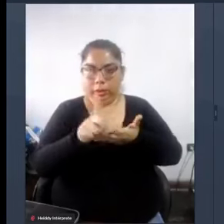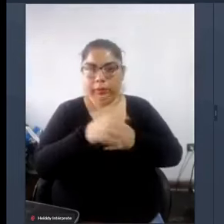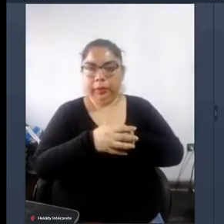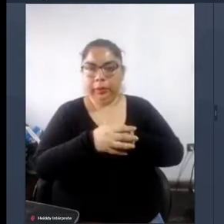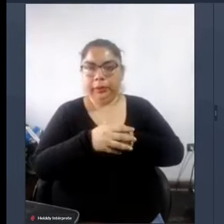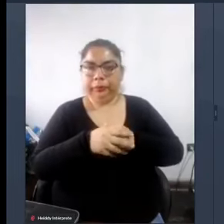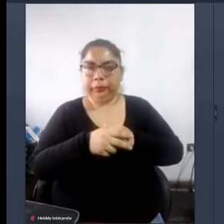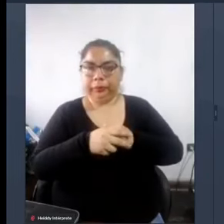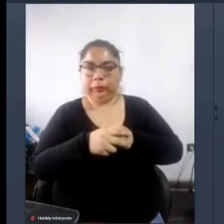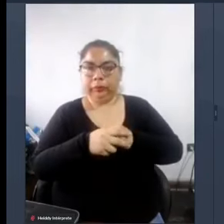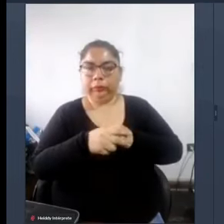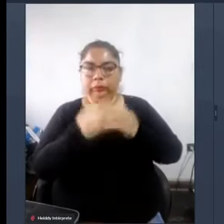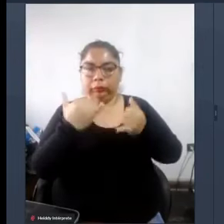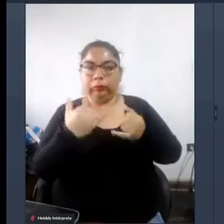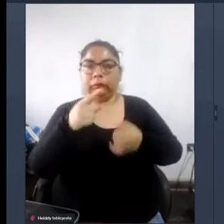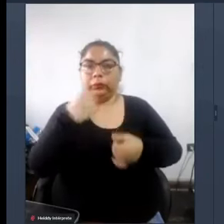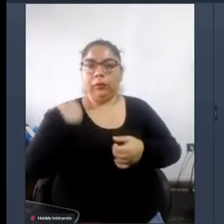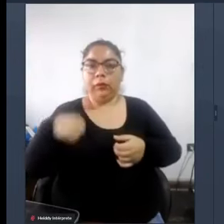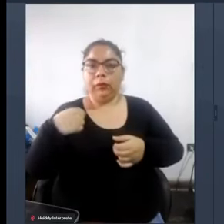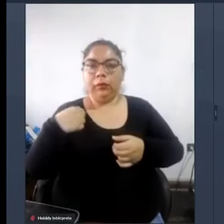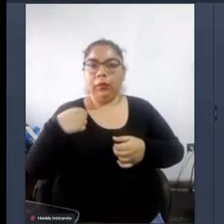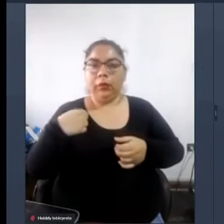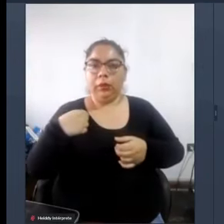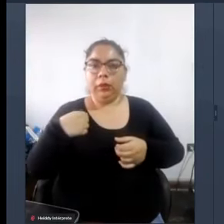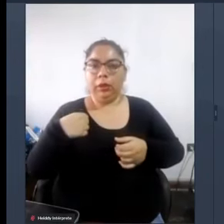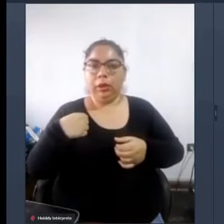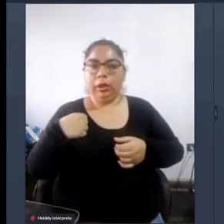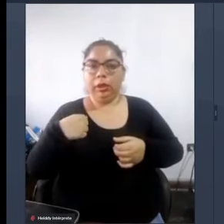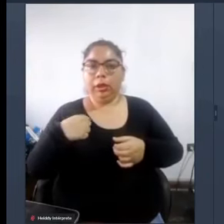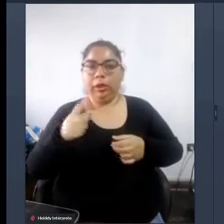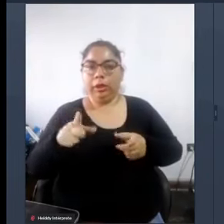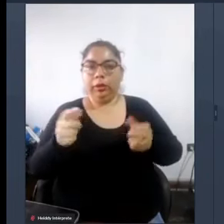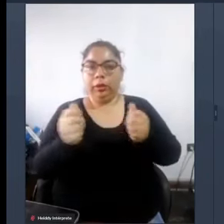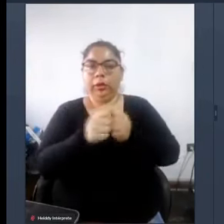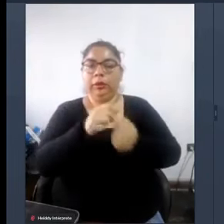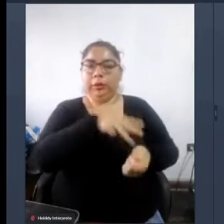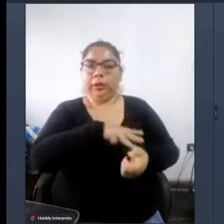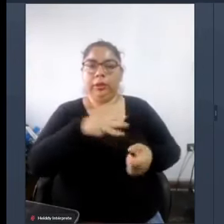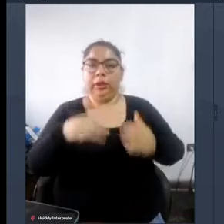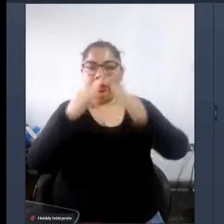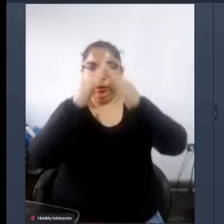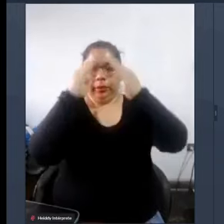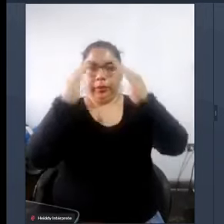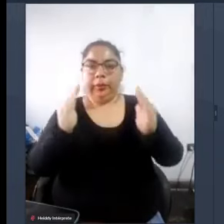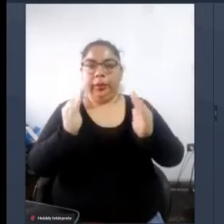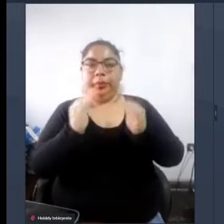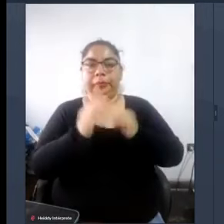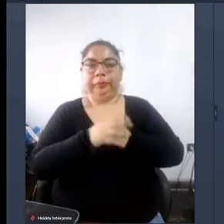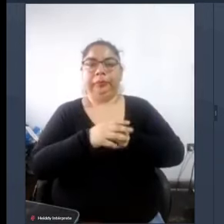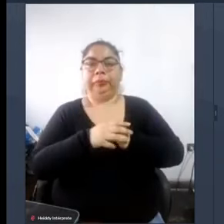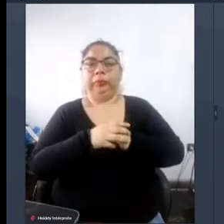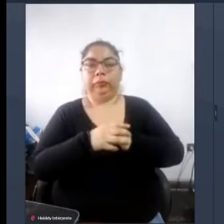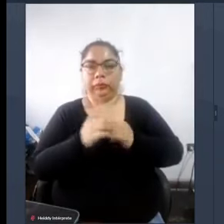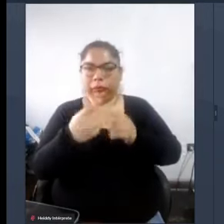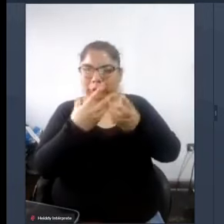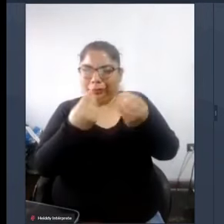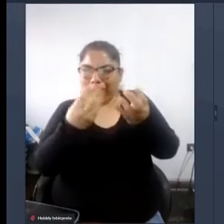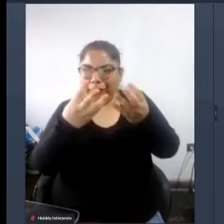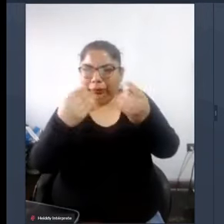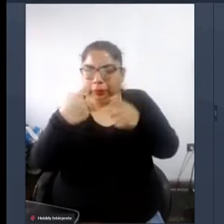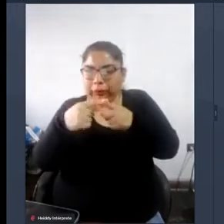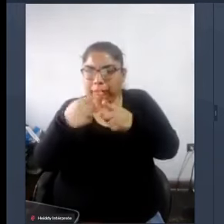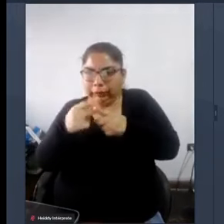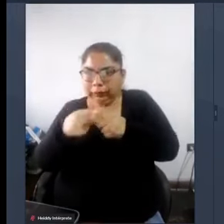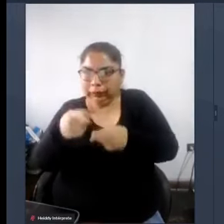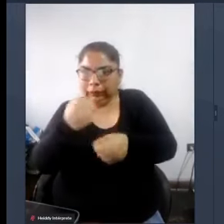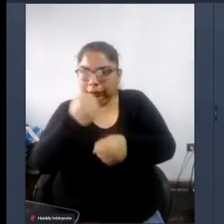y lógicamente con la Municipalidad perdón con el Ministerio de Vivienda Construcción y Saneamiento es decir son muchas las entidades con las que debemos